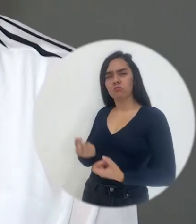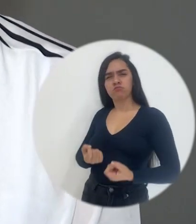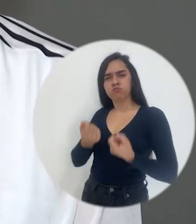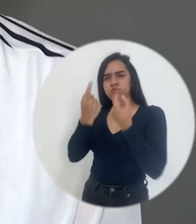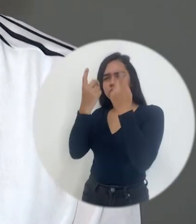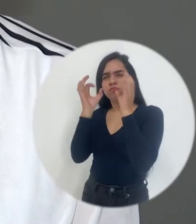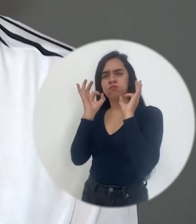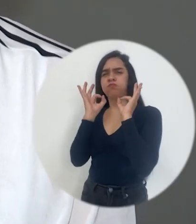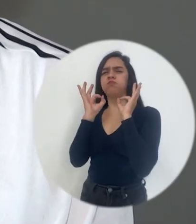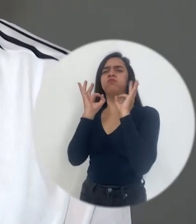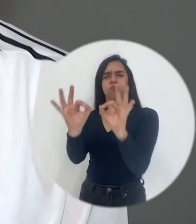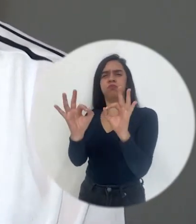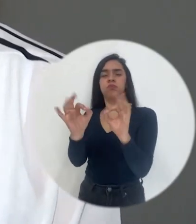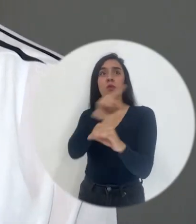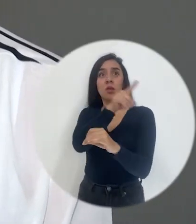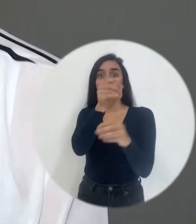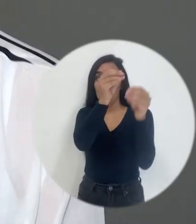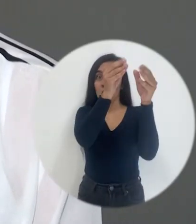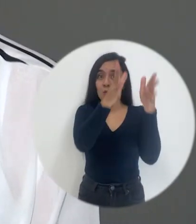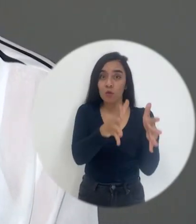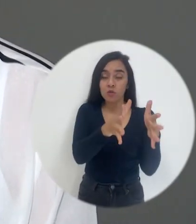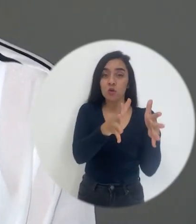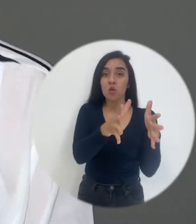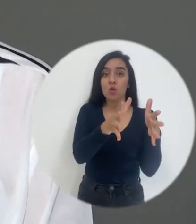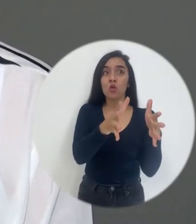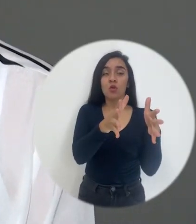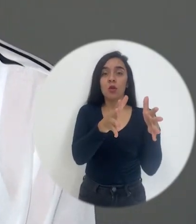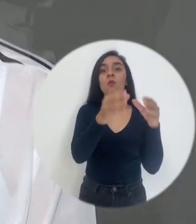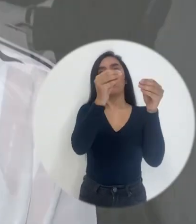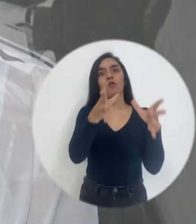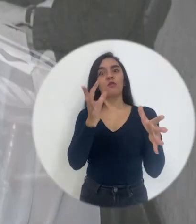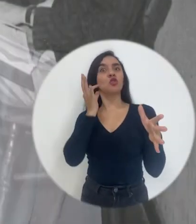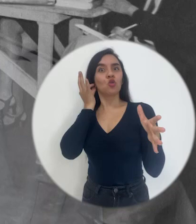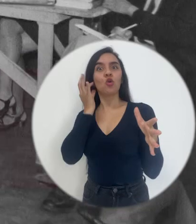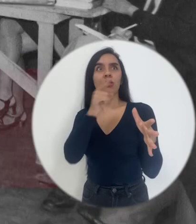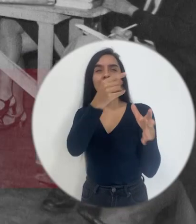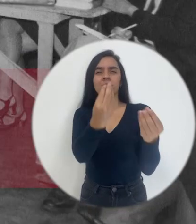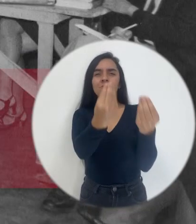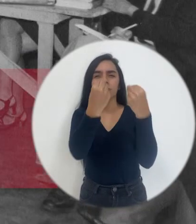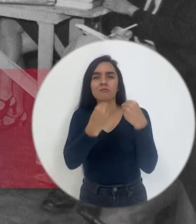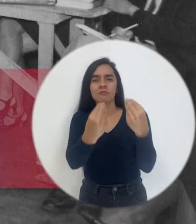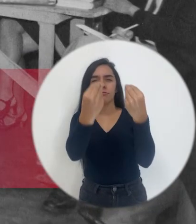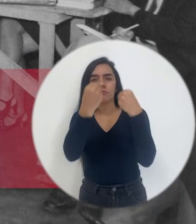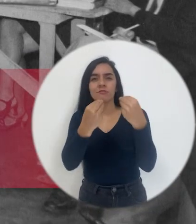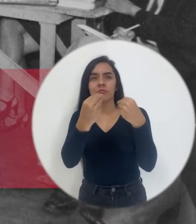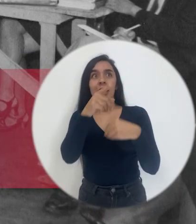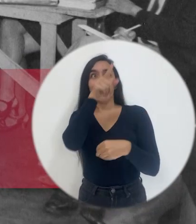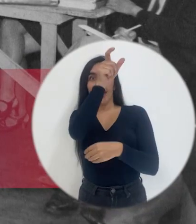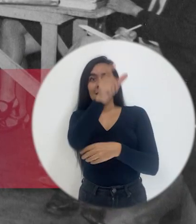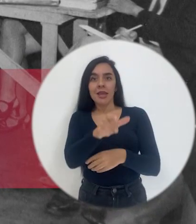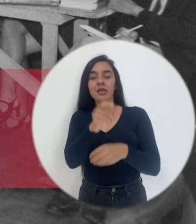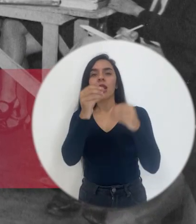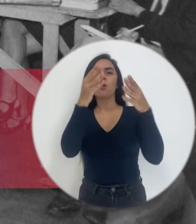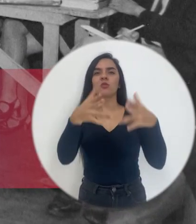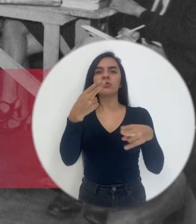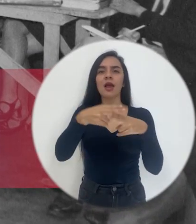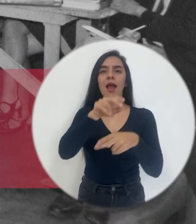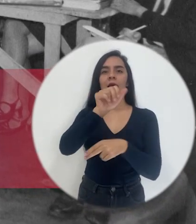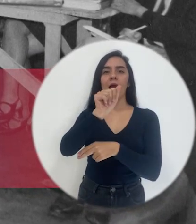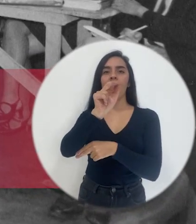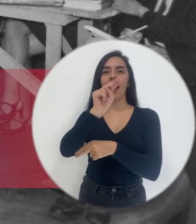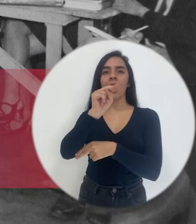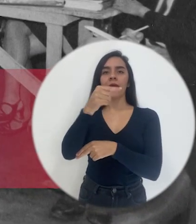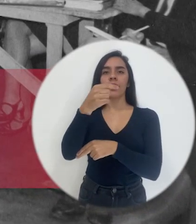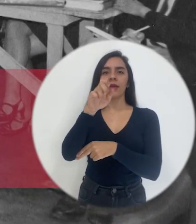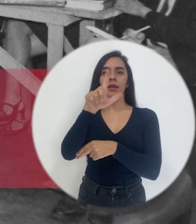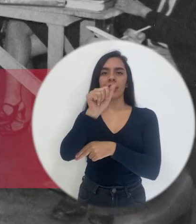todo lo que la profesora nos enseñaba. Ella era la profesora Ángela Soto de